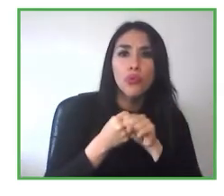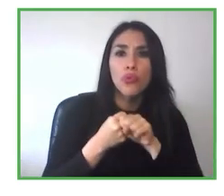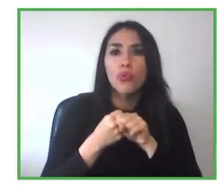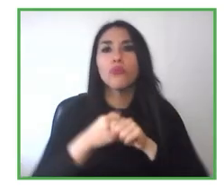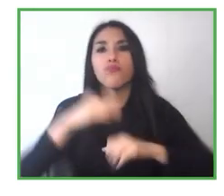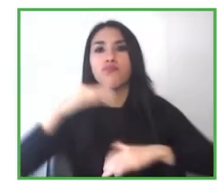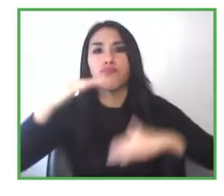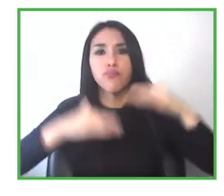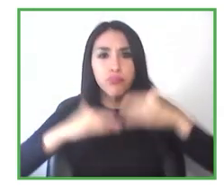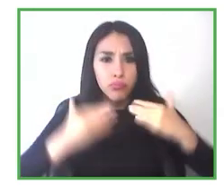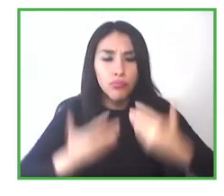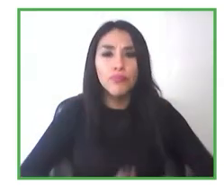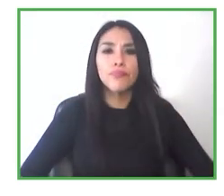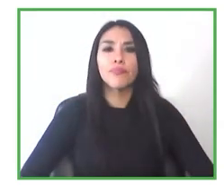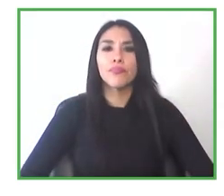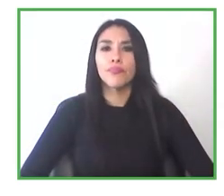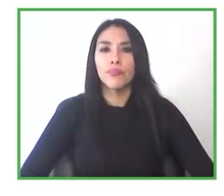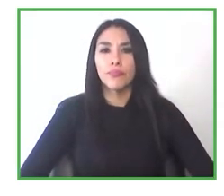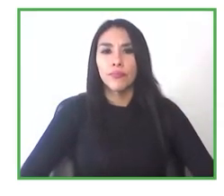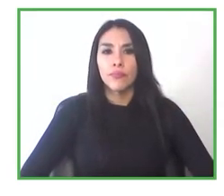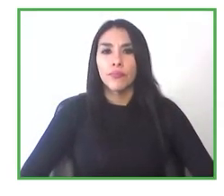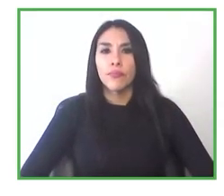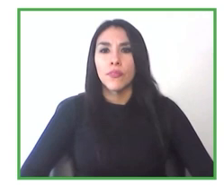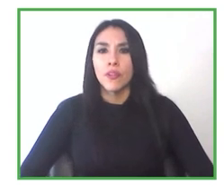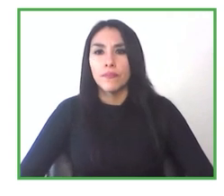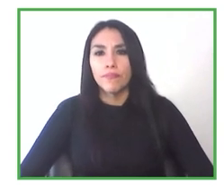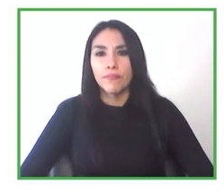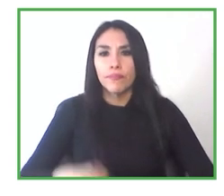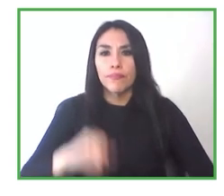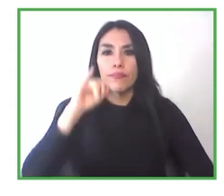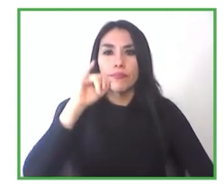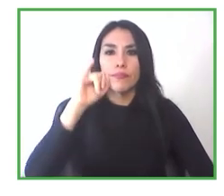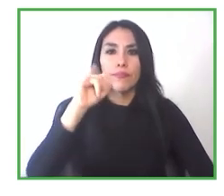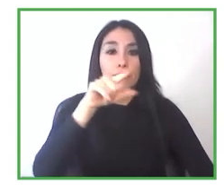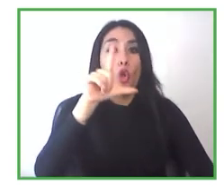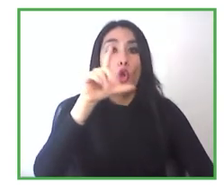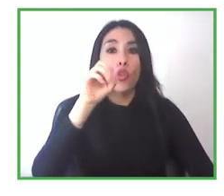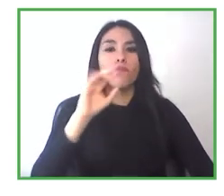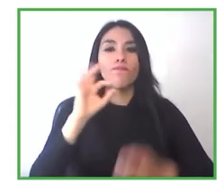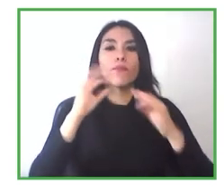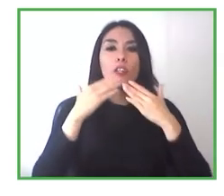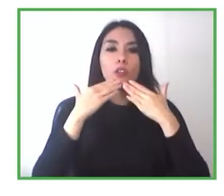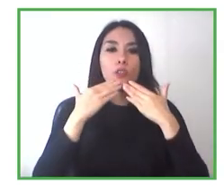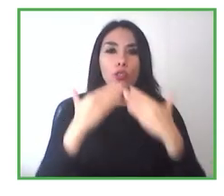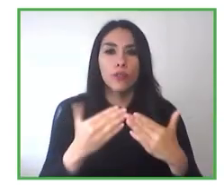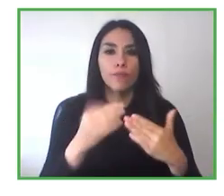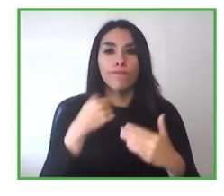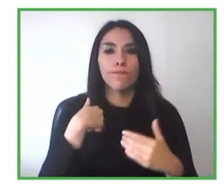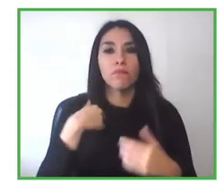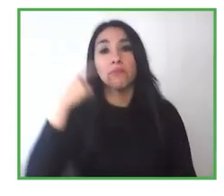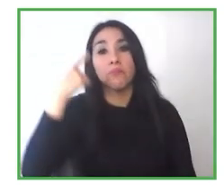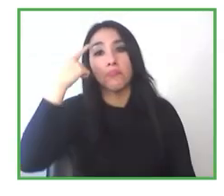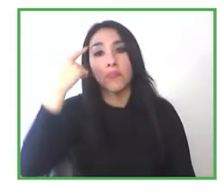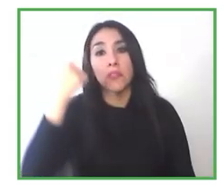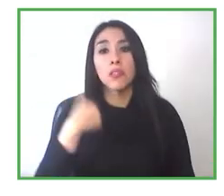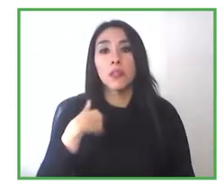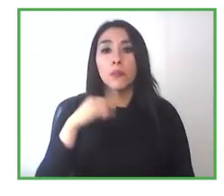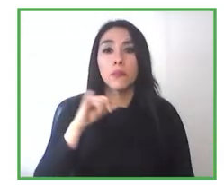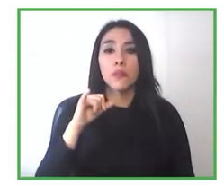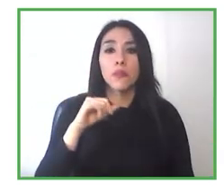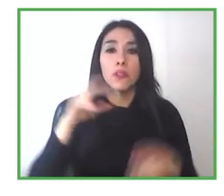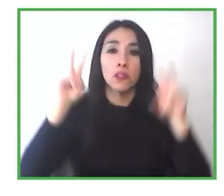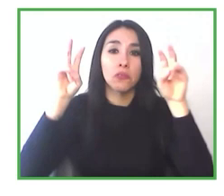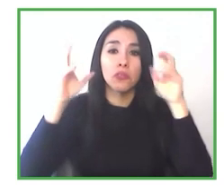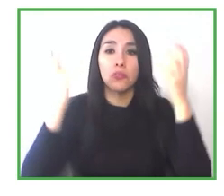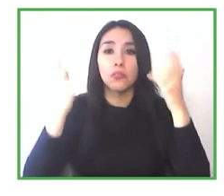Sí, Gloreto, muy buena pregunta, y yo creo que da para un tema de conversación bien